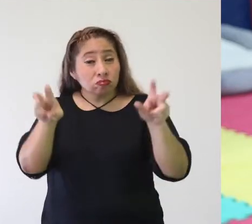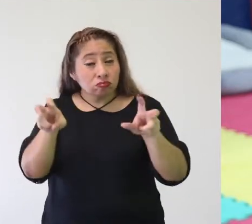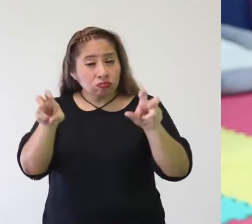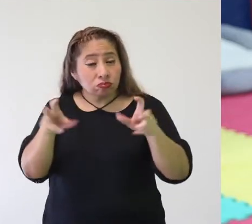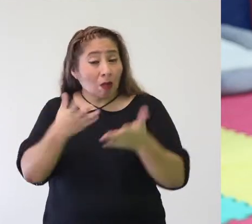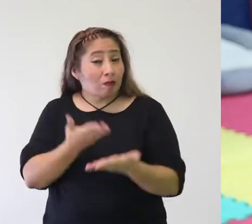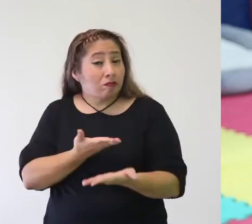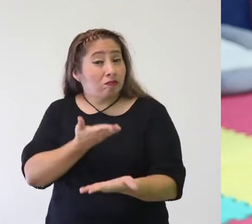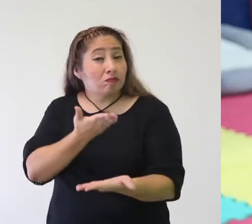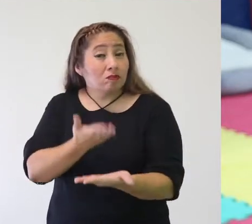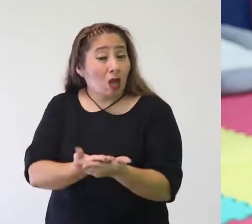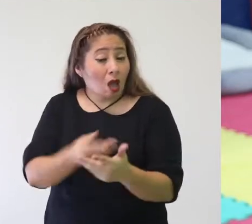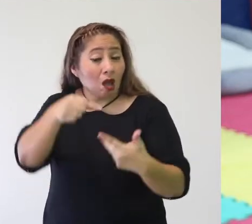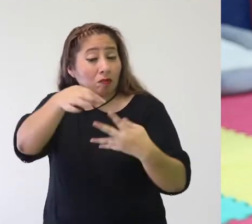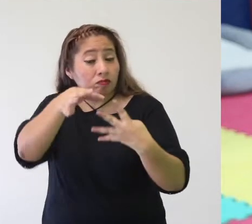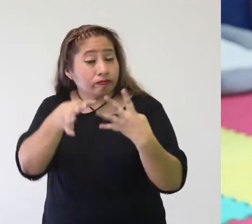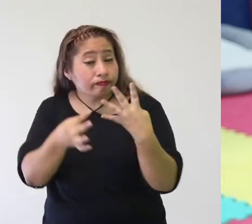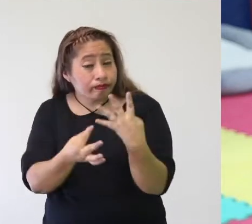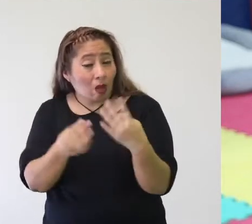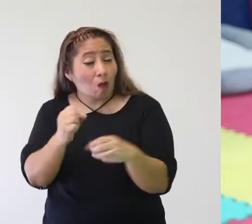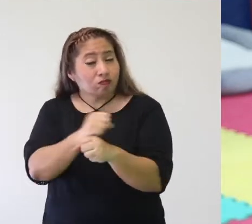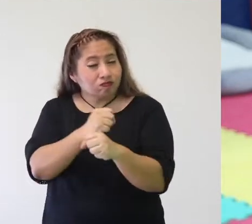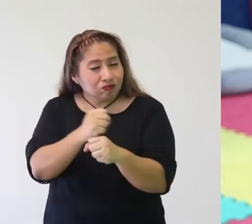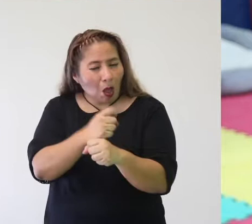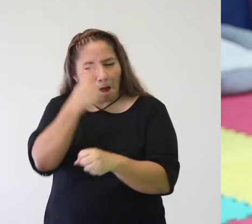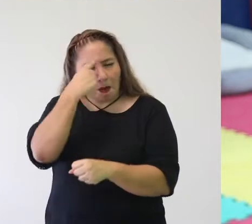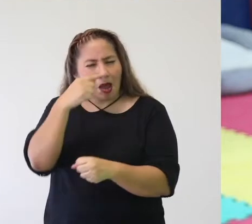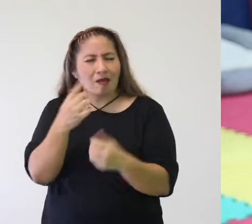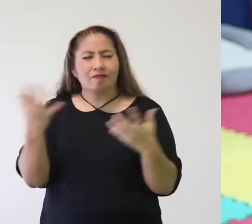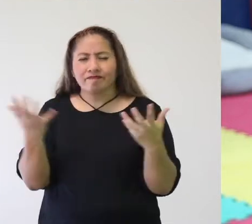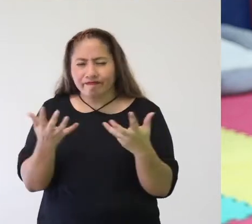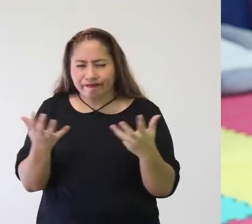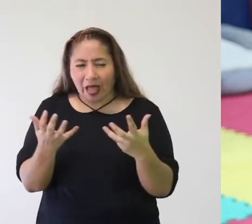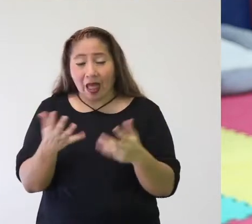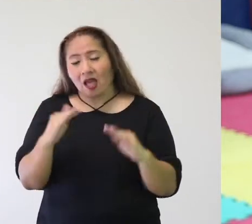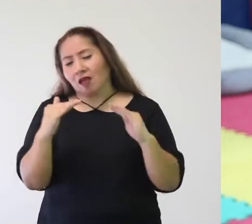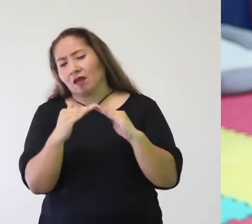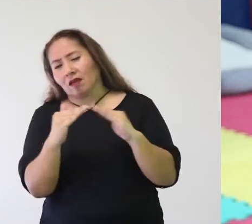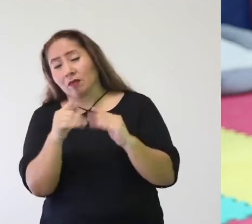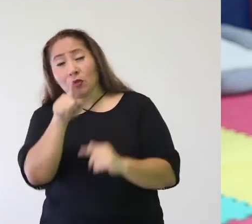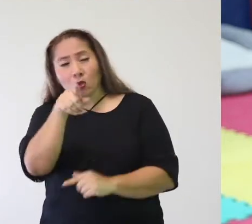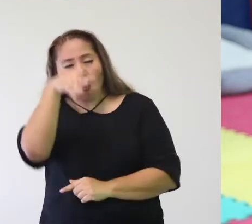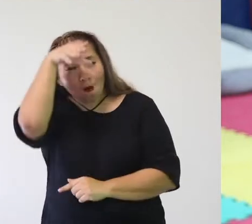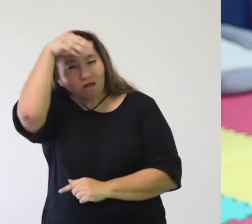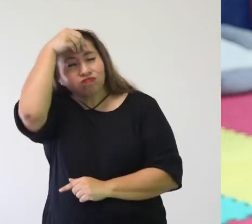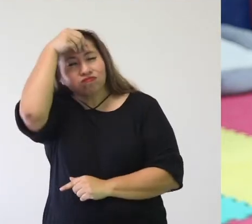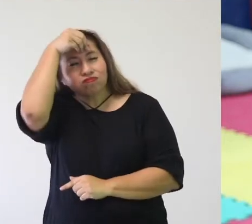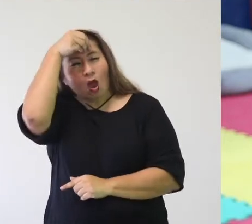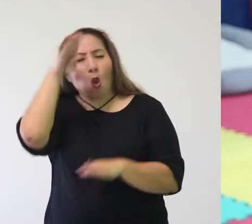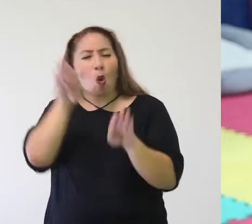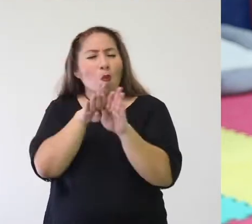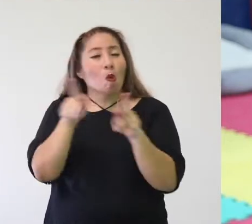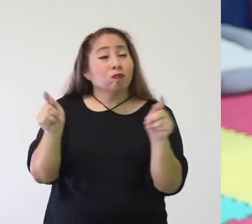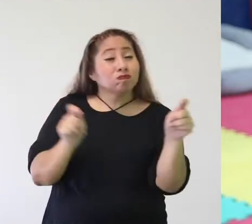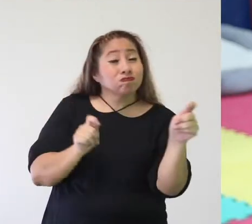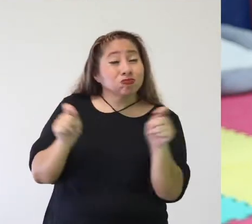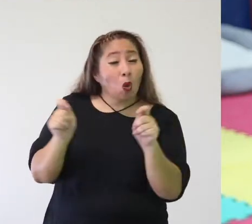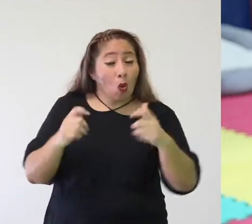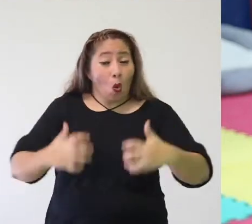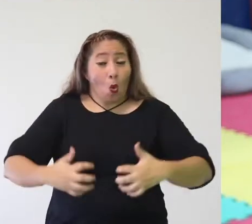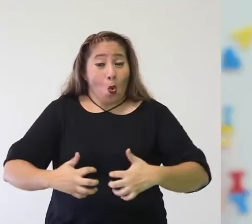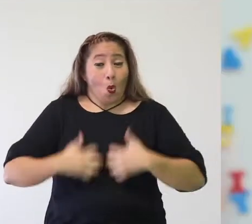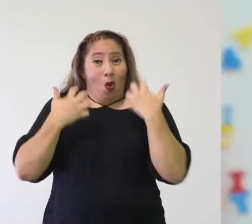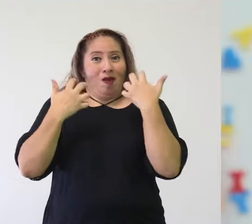voy a presentar algunos puntos muy prácticos para realizarlos en casa, para que tú aprendas a controlar el